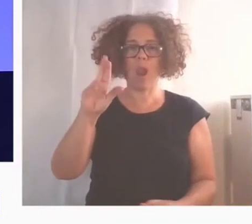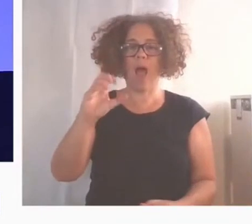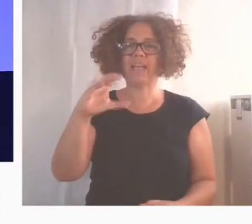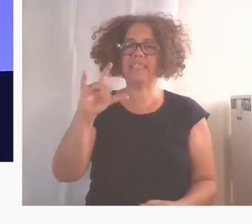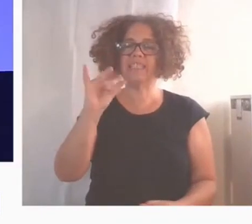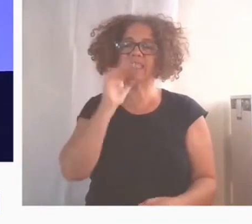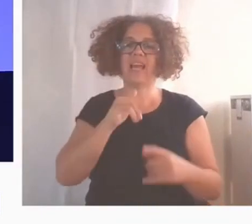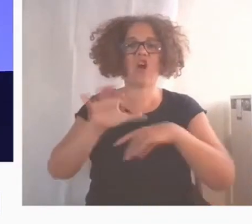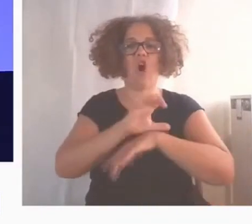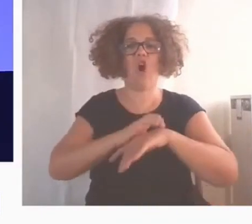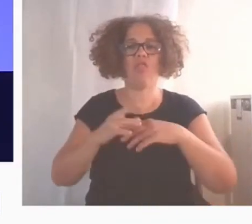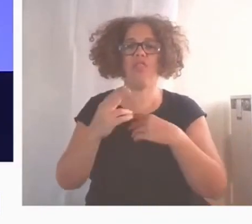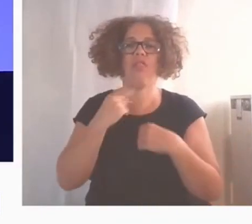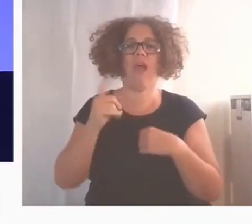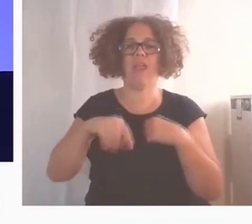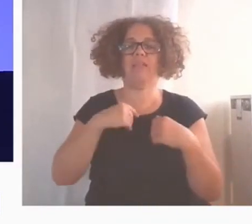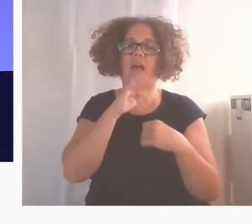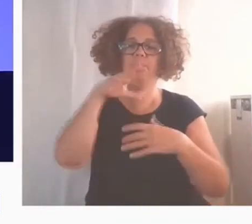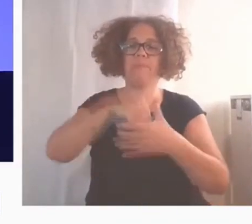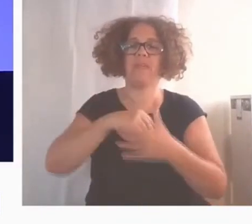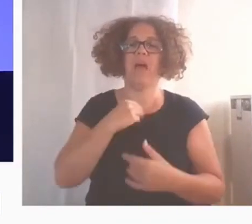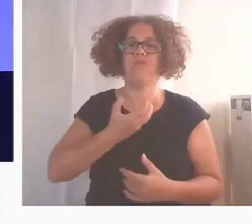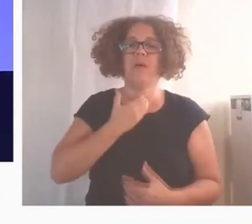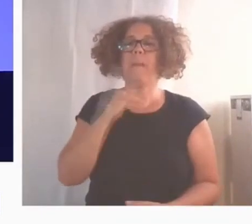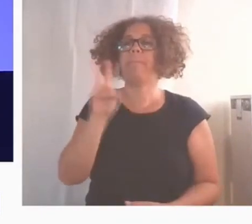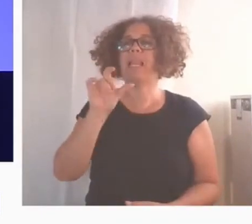Cultura del Ayuntamiento de Vilanova de Gaya, en Portugal.